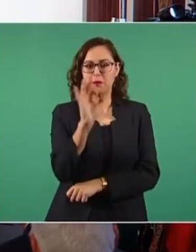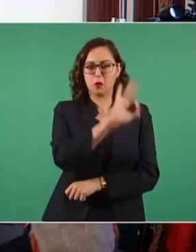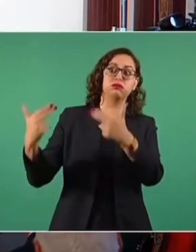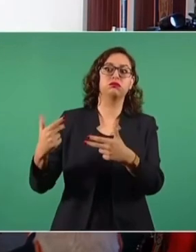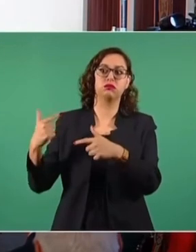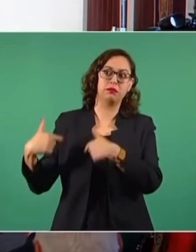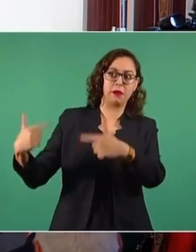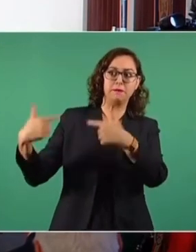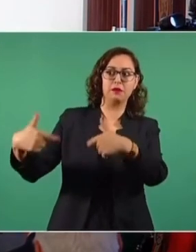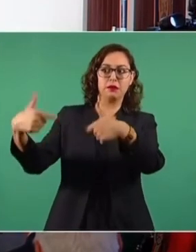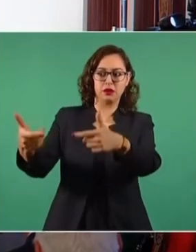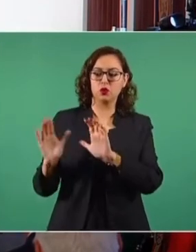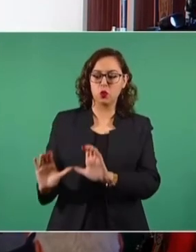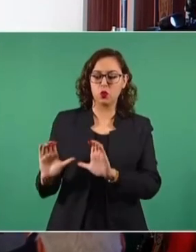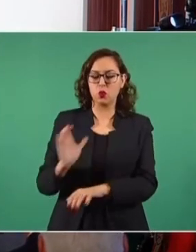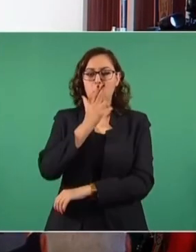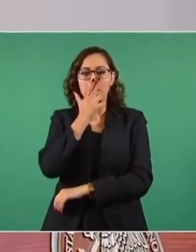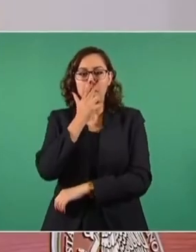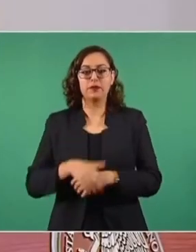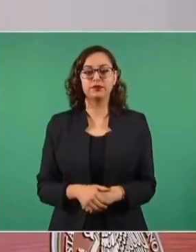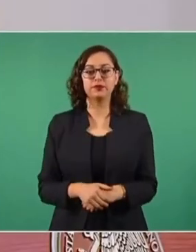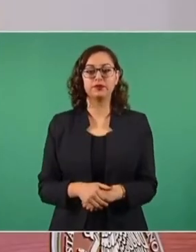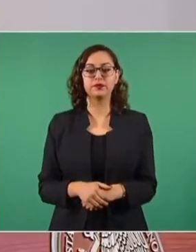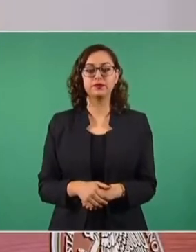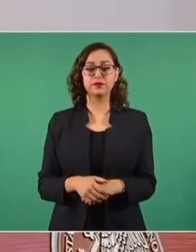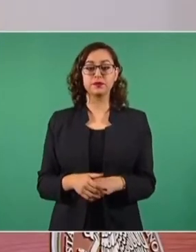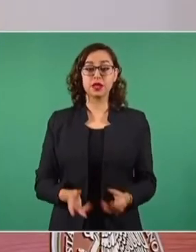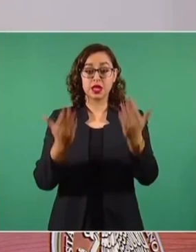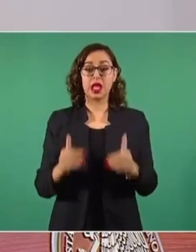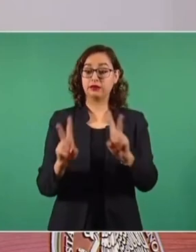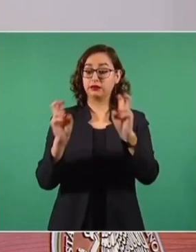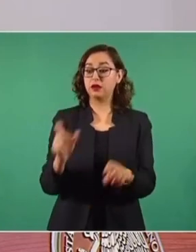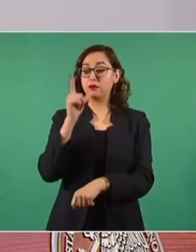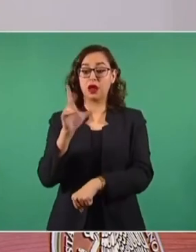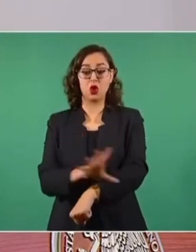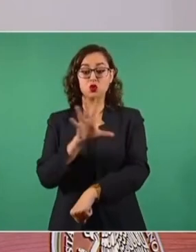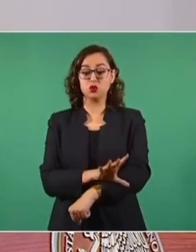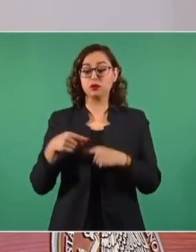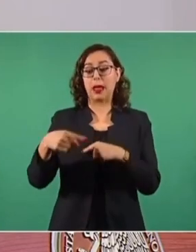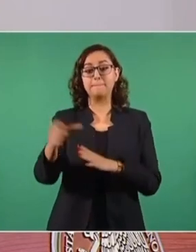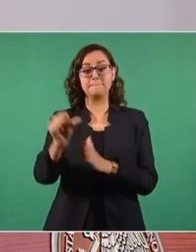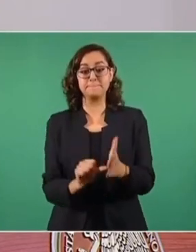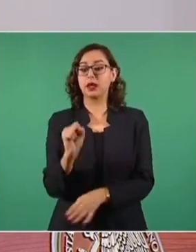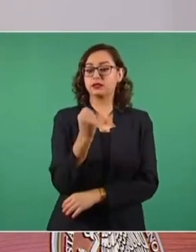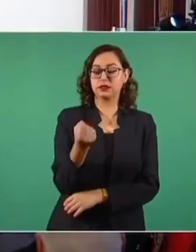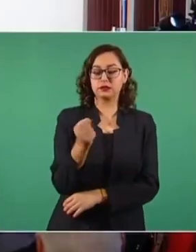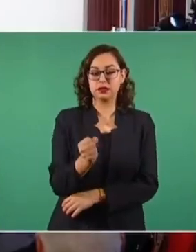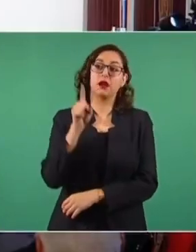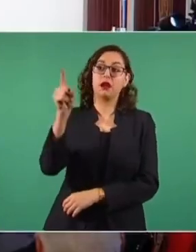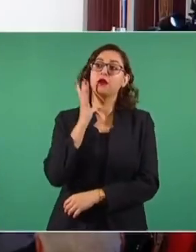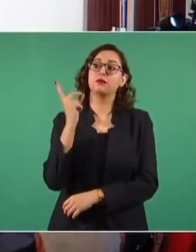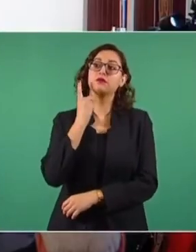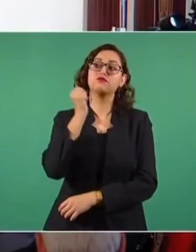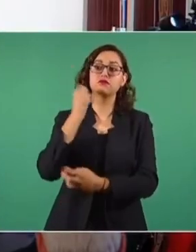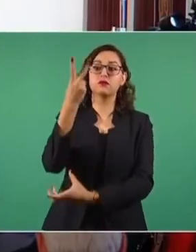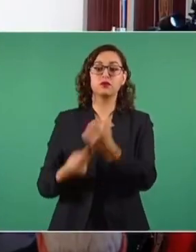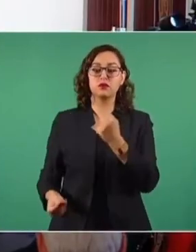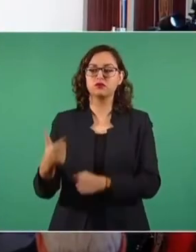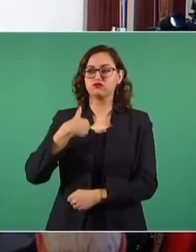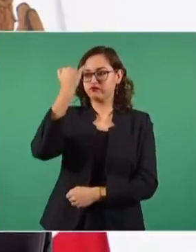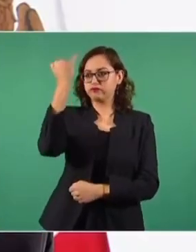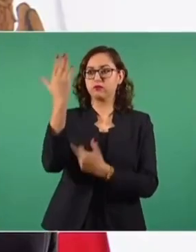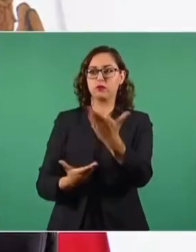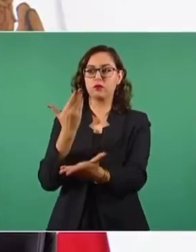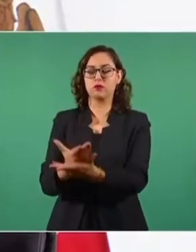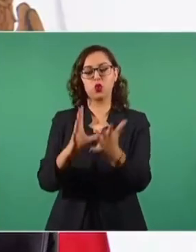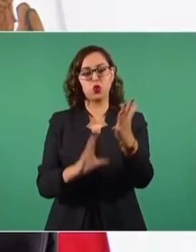total de Pemex. En cuanto a la industria eléctrica, vamos a impulsar. Este mes, voy a enviar al Congreso una